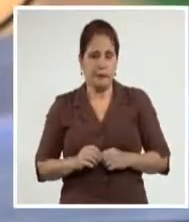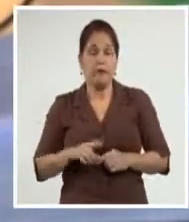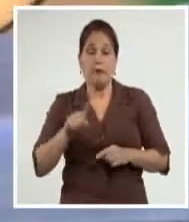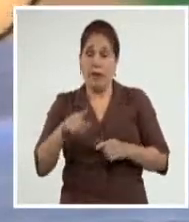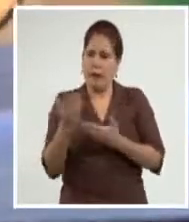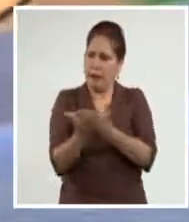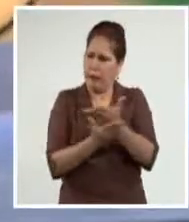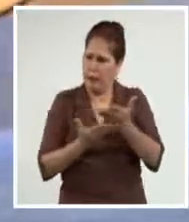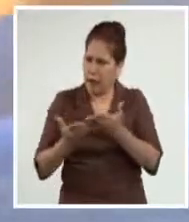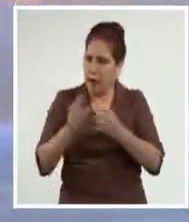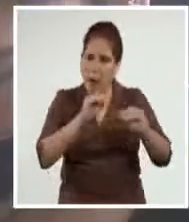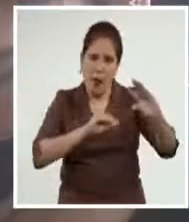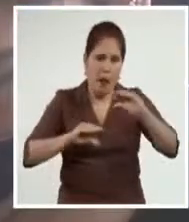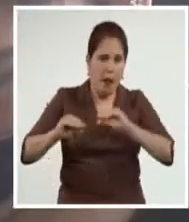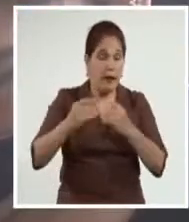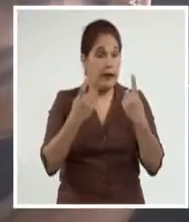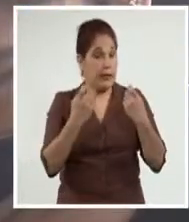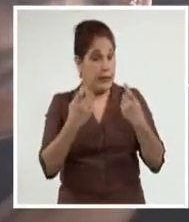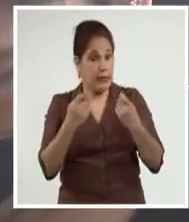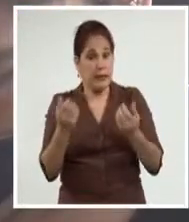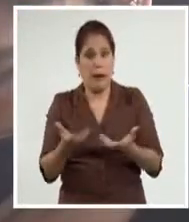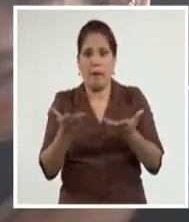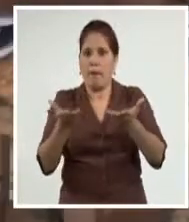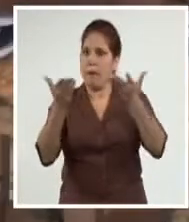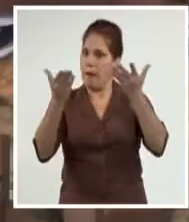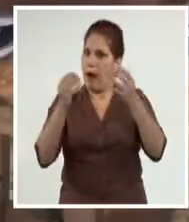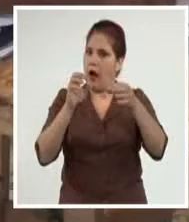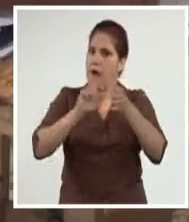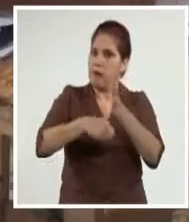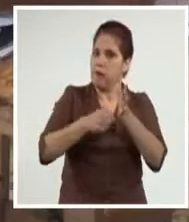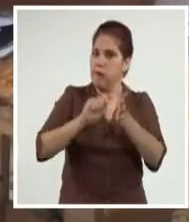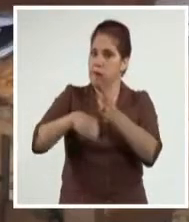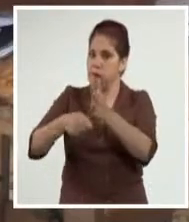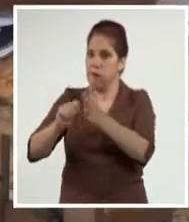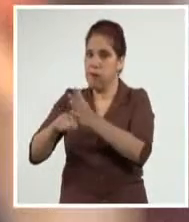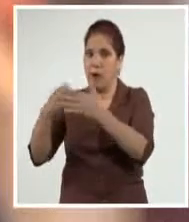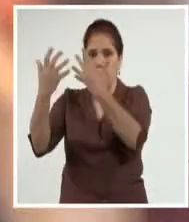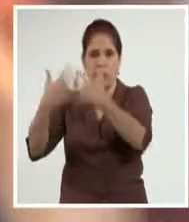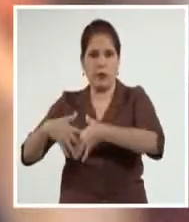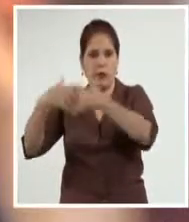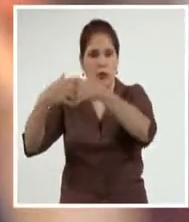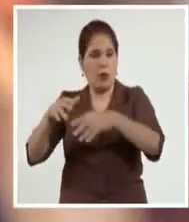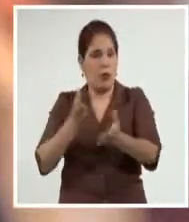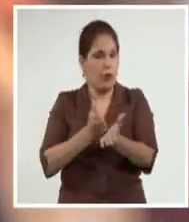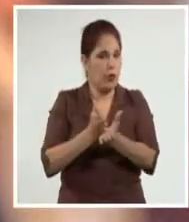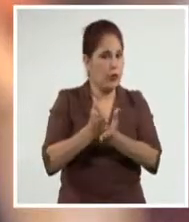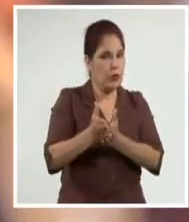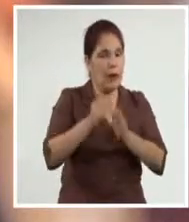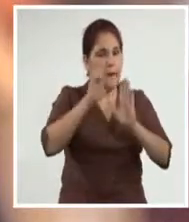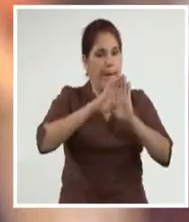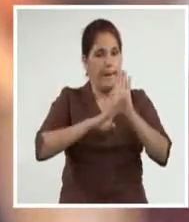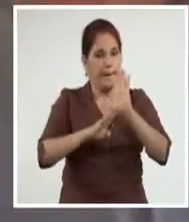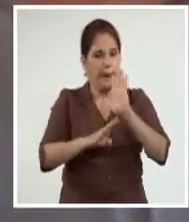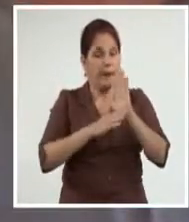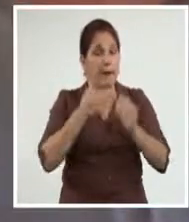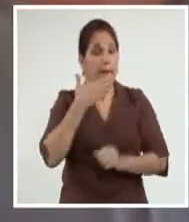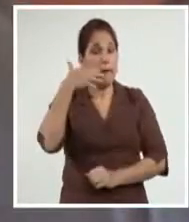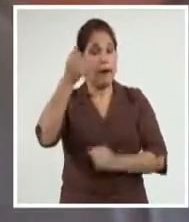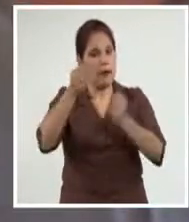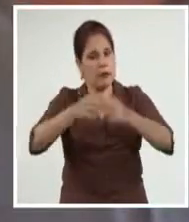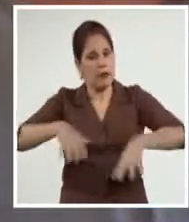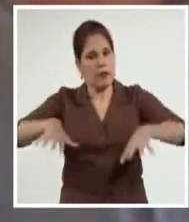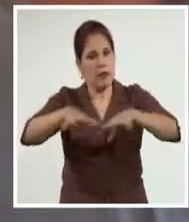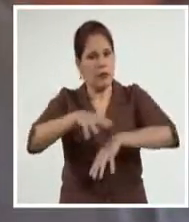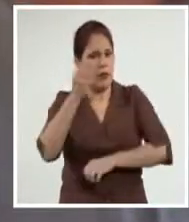debate giró en torno a la necesidad de incrementar los encadenamientos productivos, seguir implementando las medidas que favorecen la situación